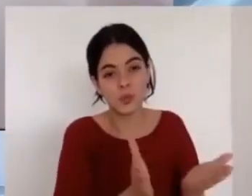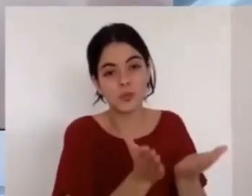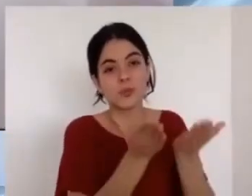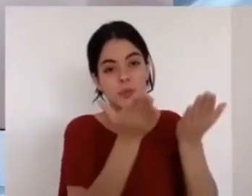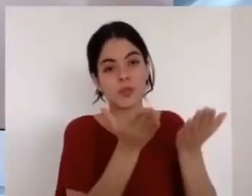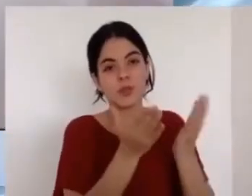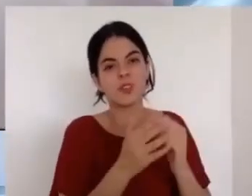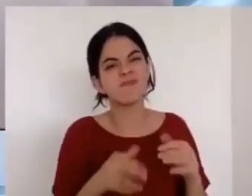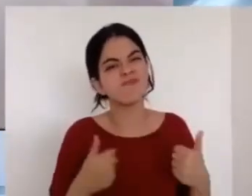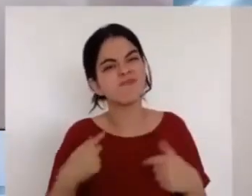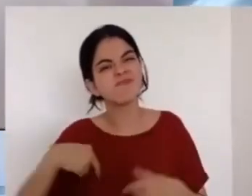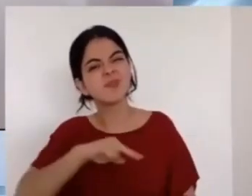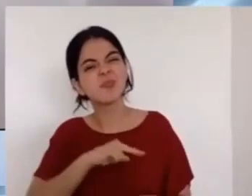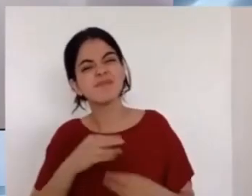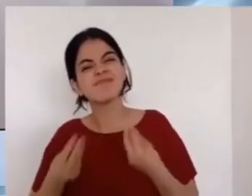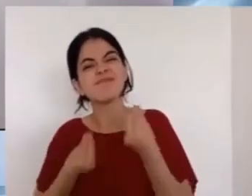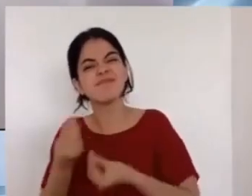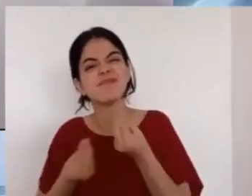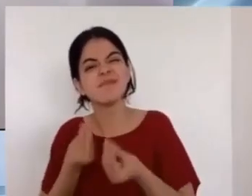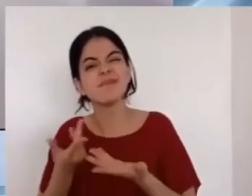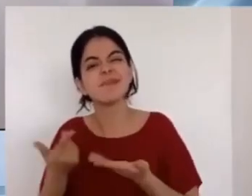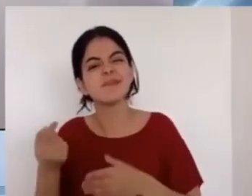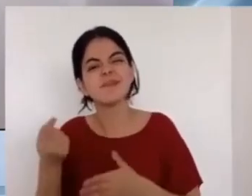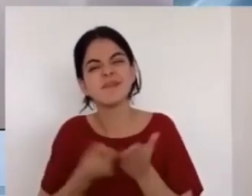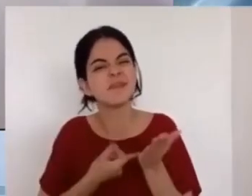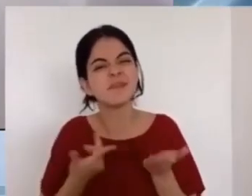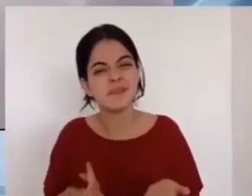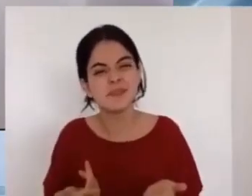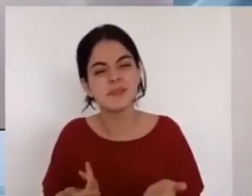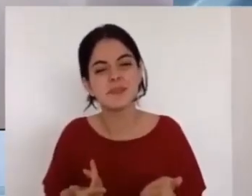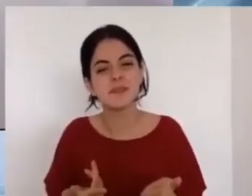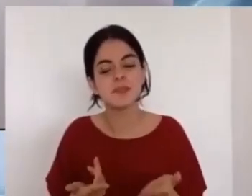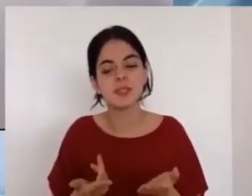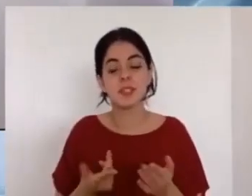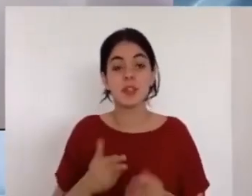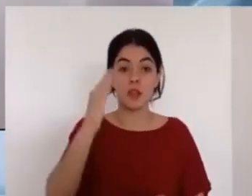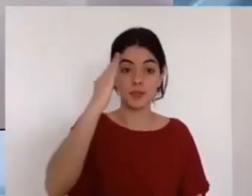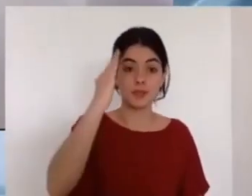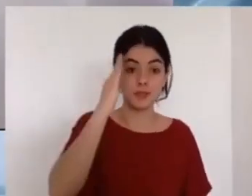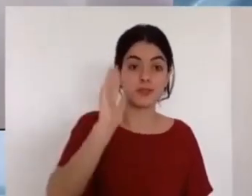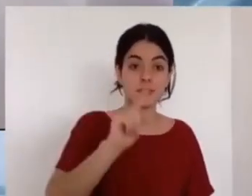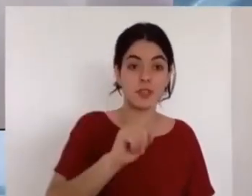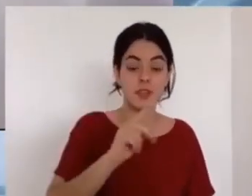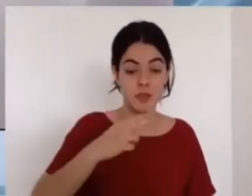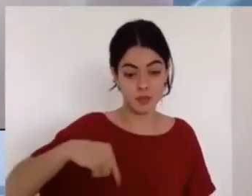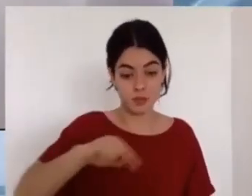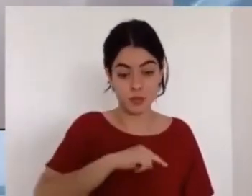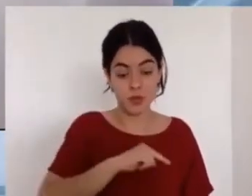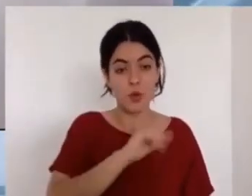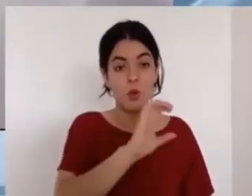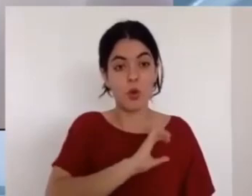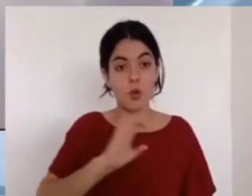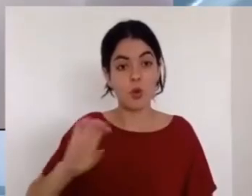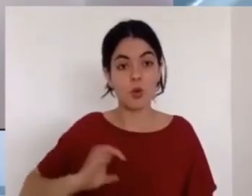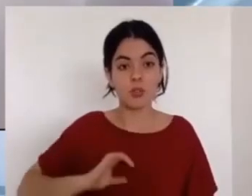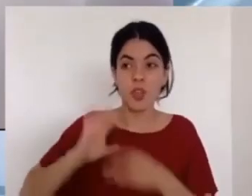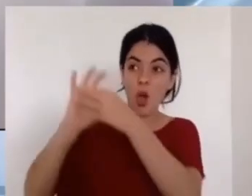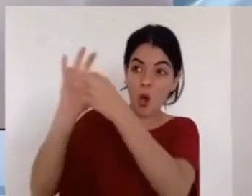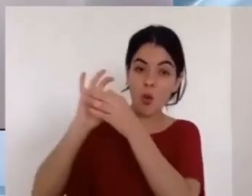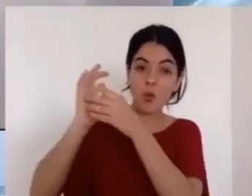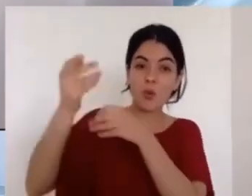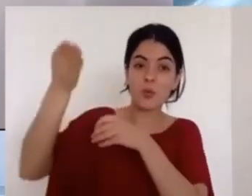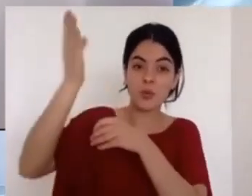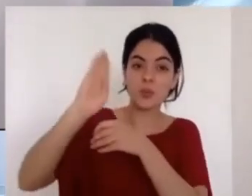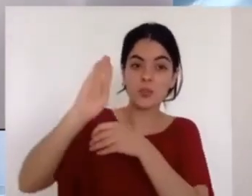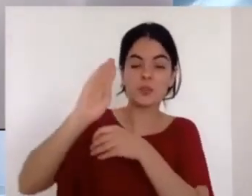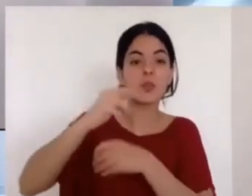en aumento, hasta que el día es perfecto. También dice la Biblia que el que